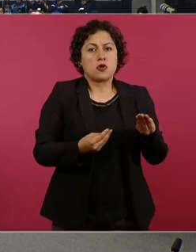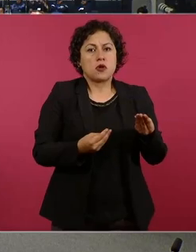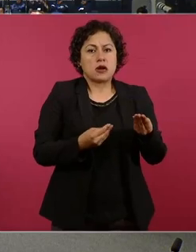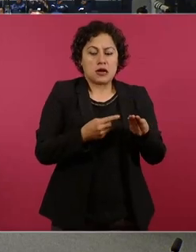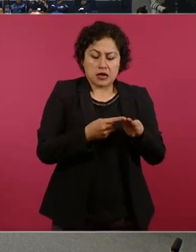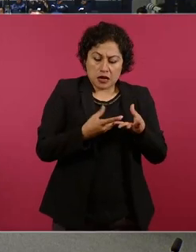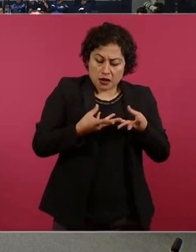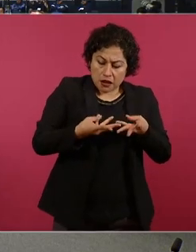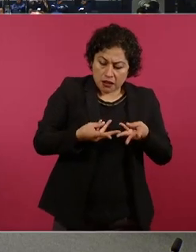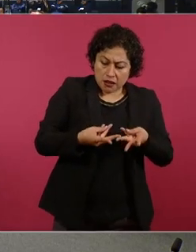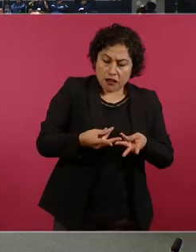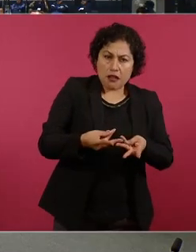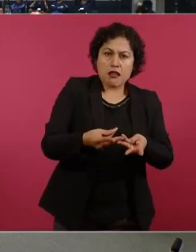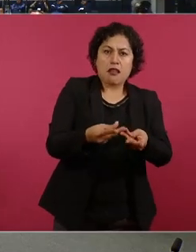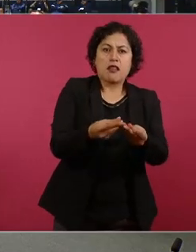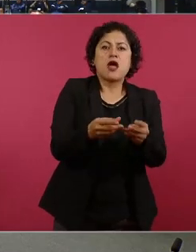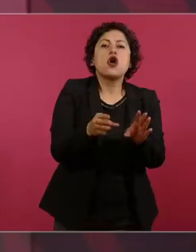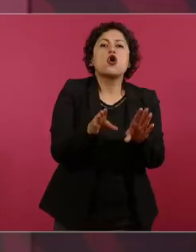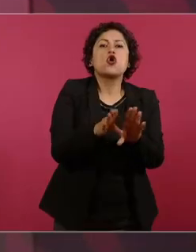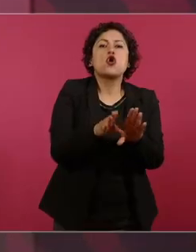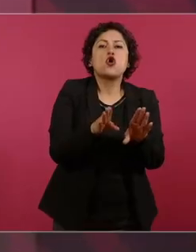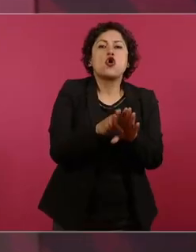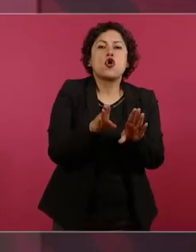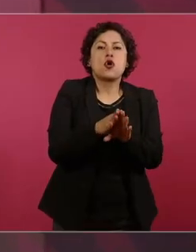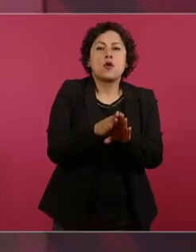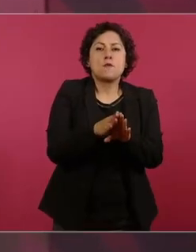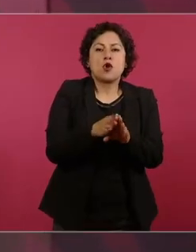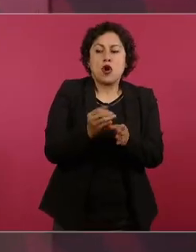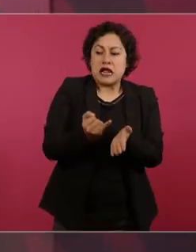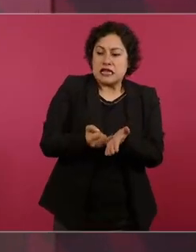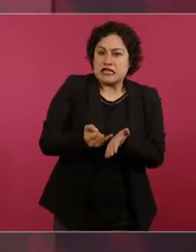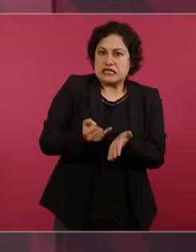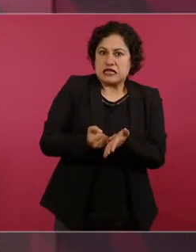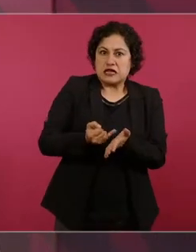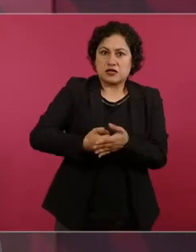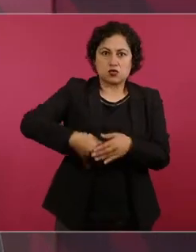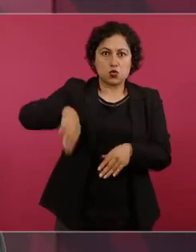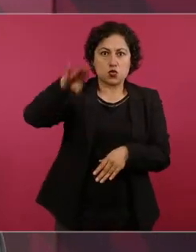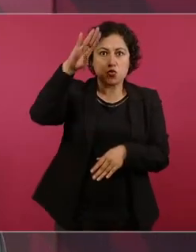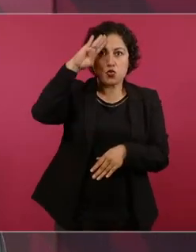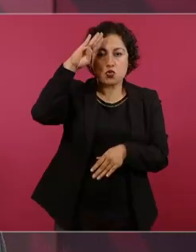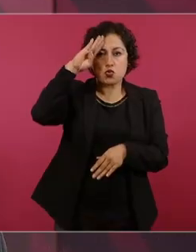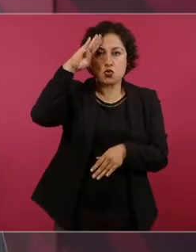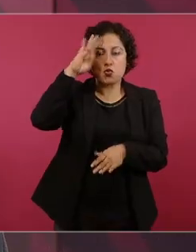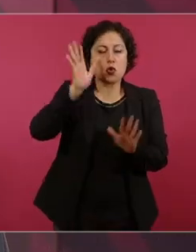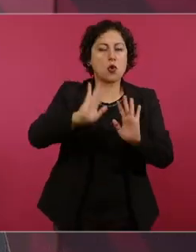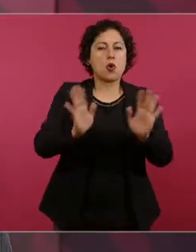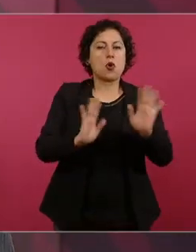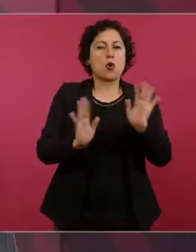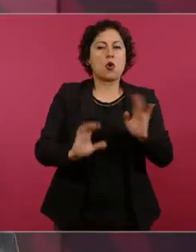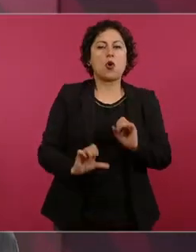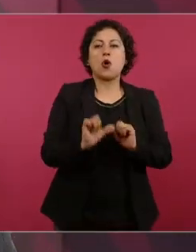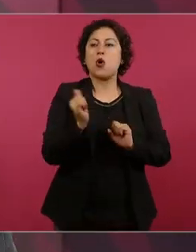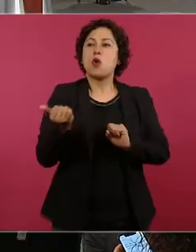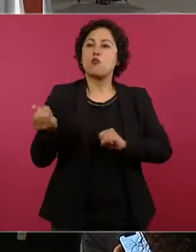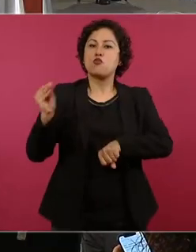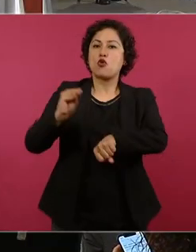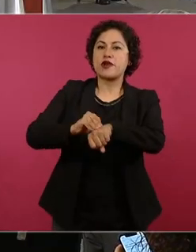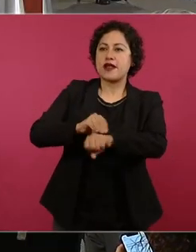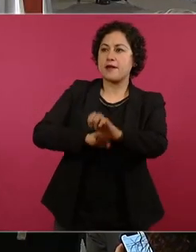empresas en donde supuestamente pierde y entonces